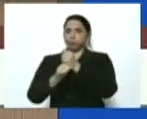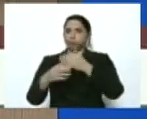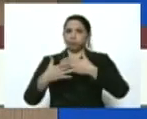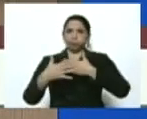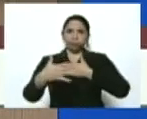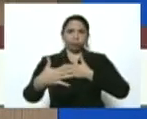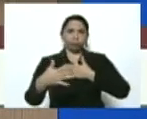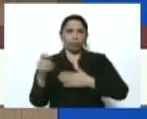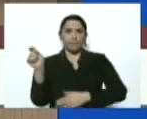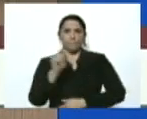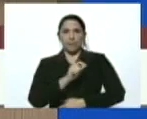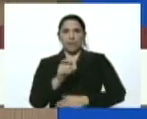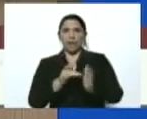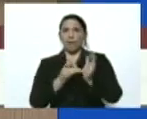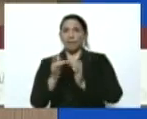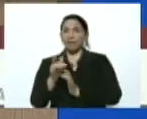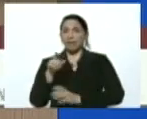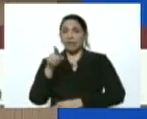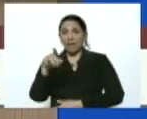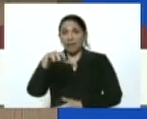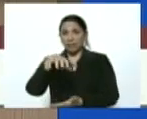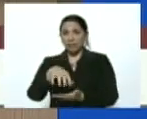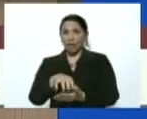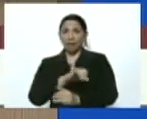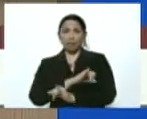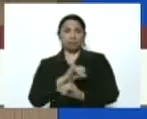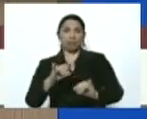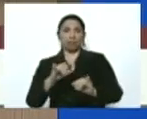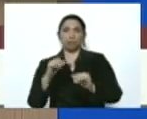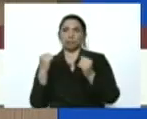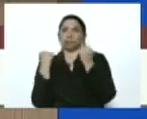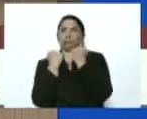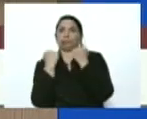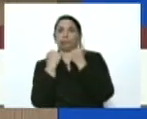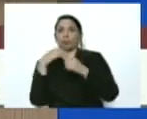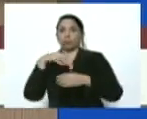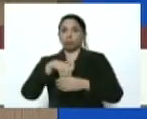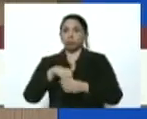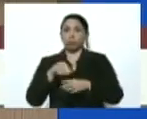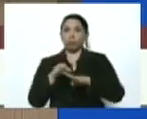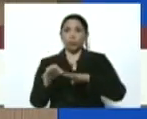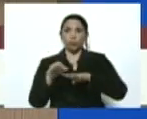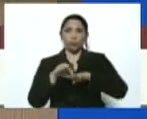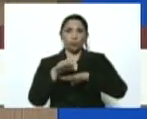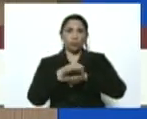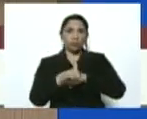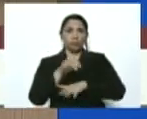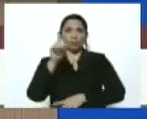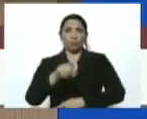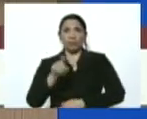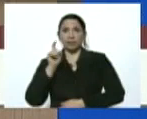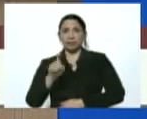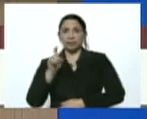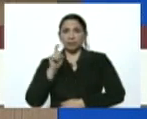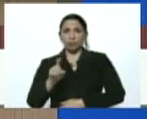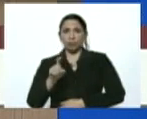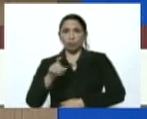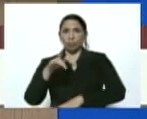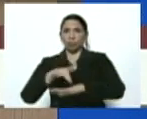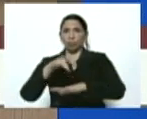mes de abril en este Estado y que llevó a confinamientos en municipios, ameritó toque de queda,